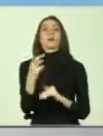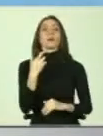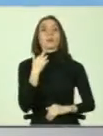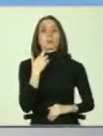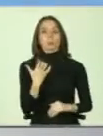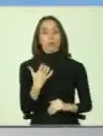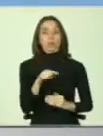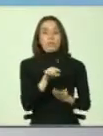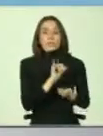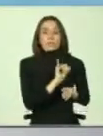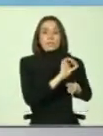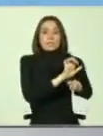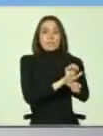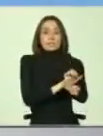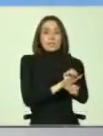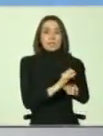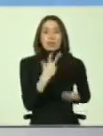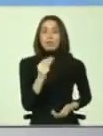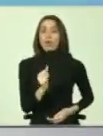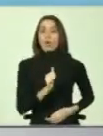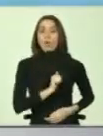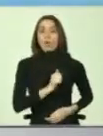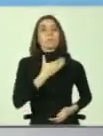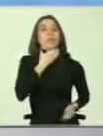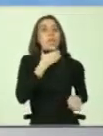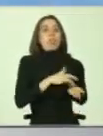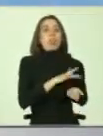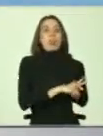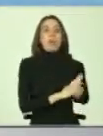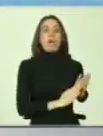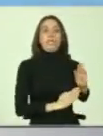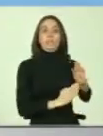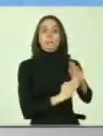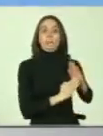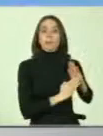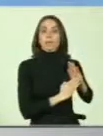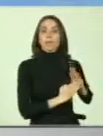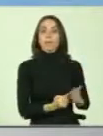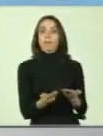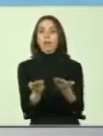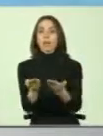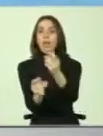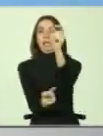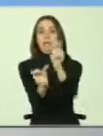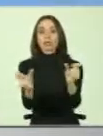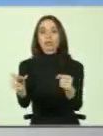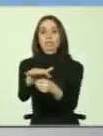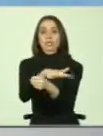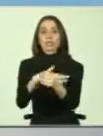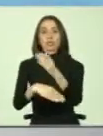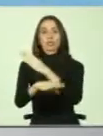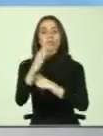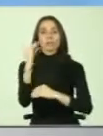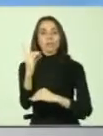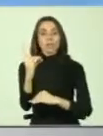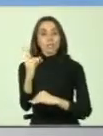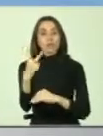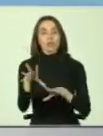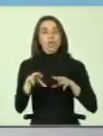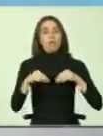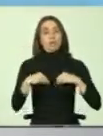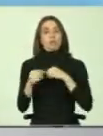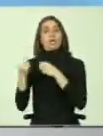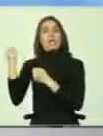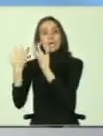desde el Estado no cumplamos nuestra deuda pendiente hacia las personas en situación de discapacidad, y no asumimos que los